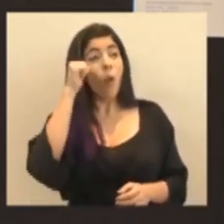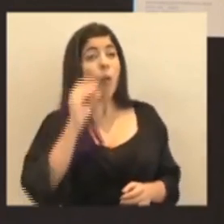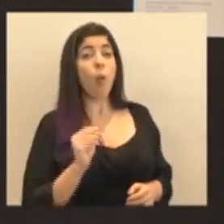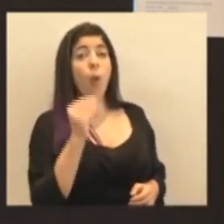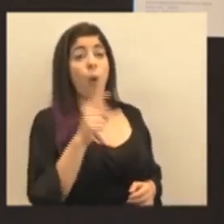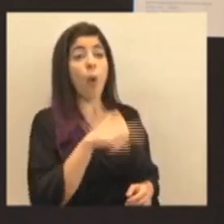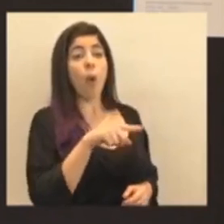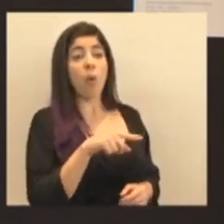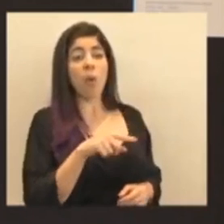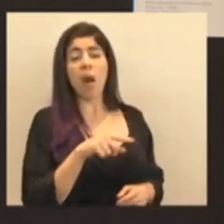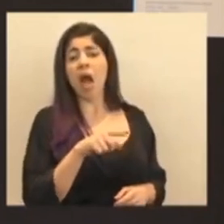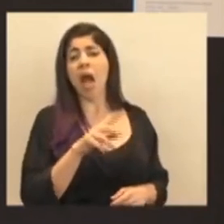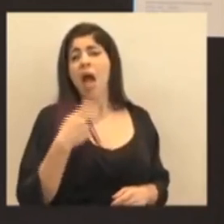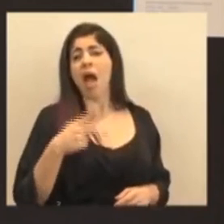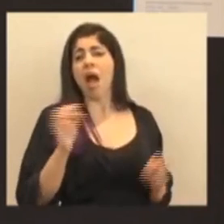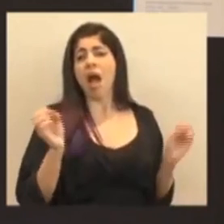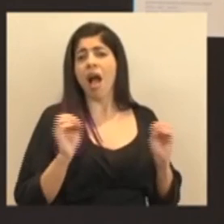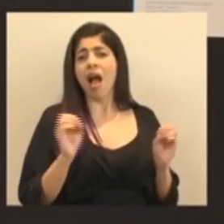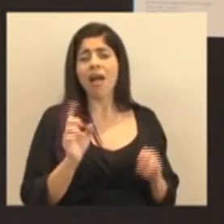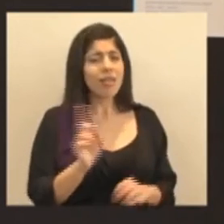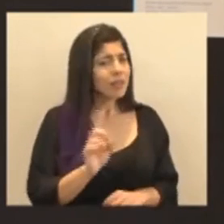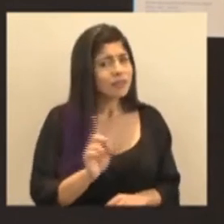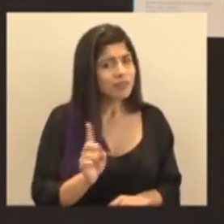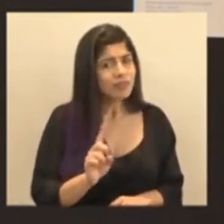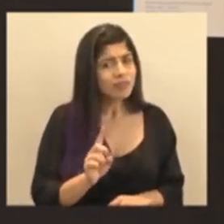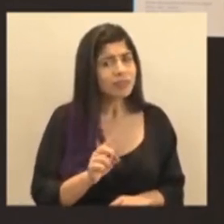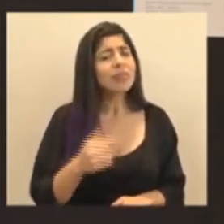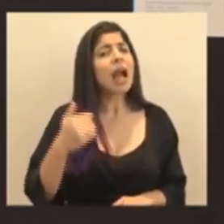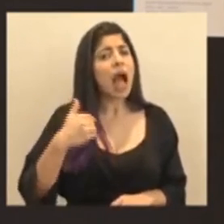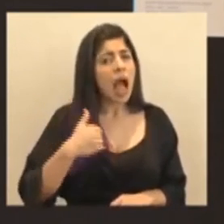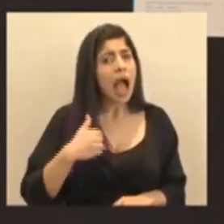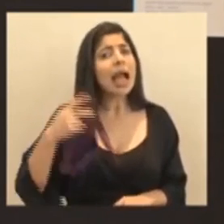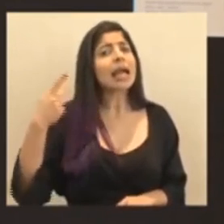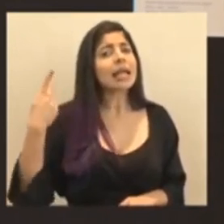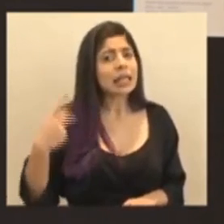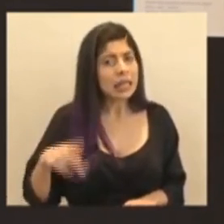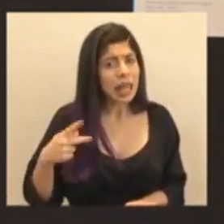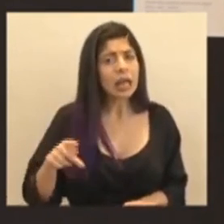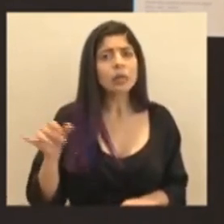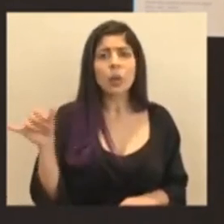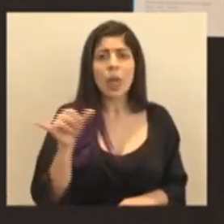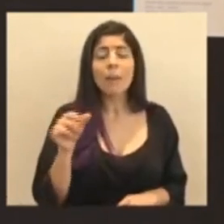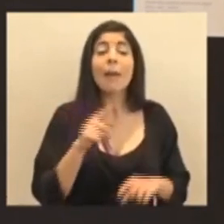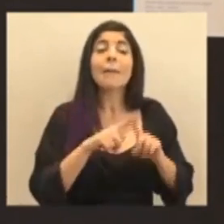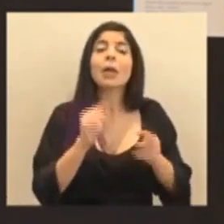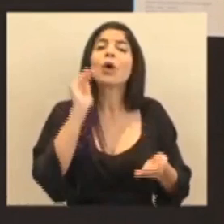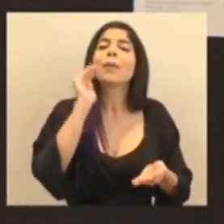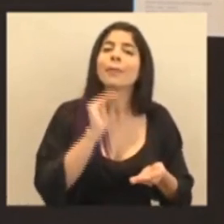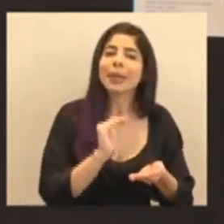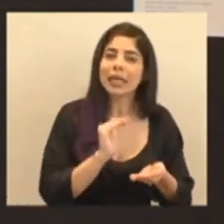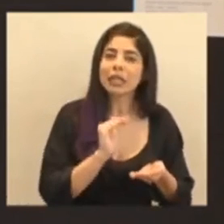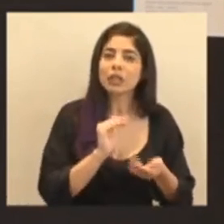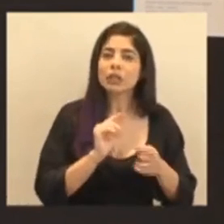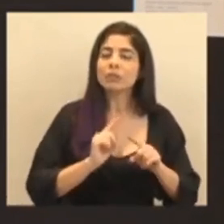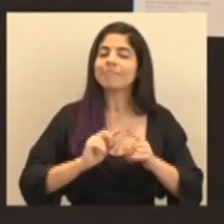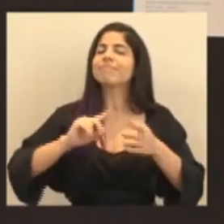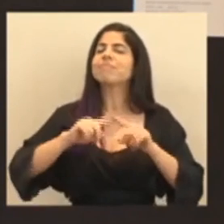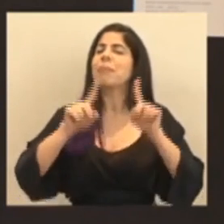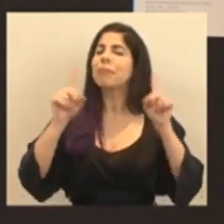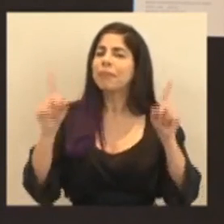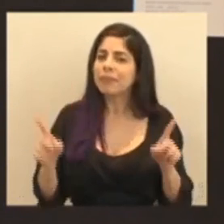tampoco estén en riesgo, simplemente es un riesgo que es menor. Sin embargo,